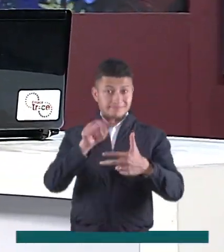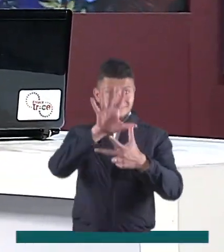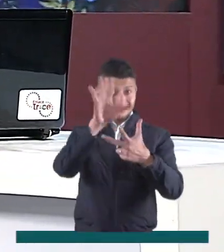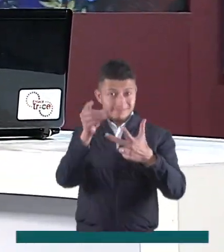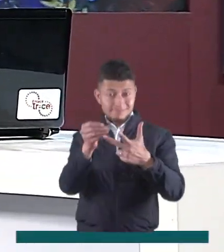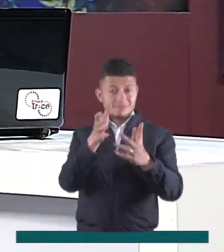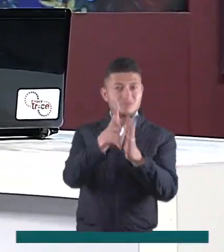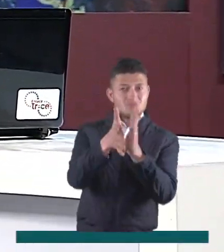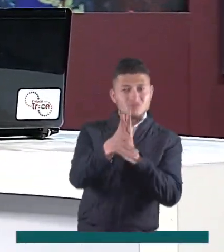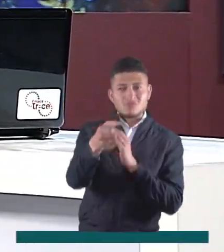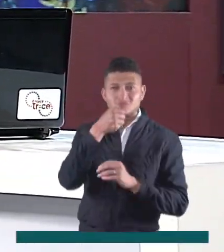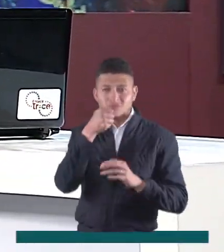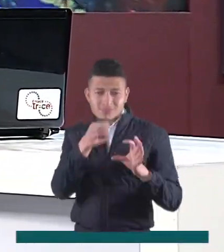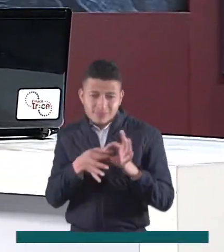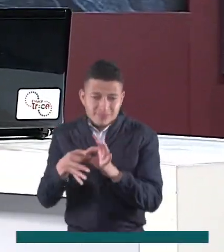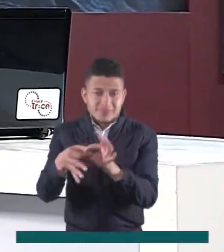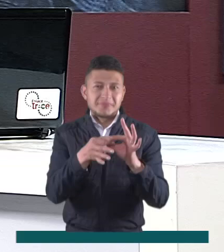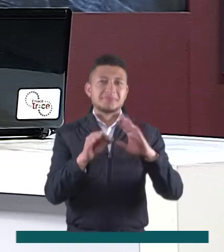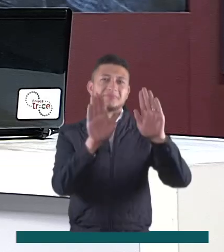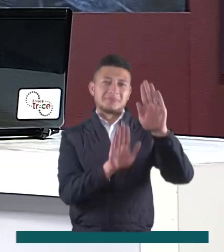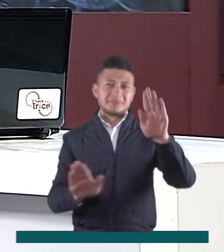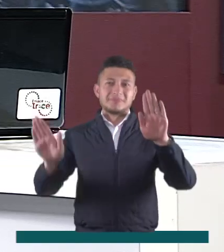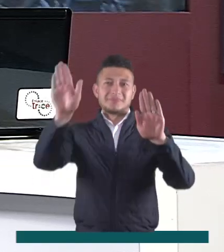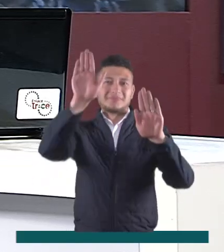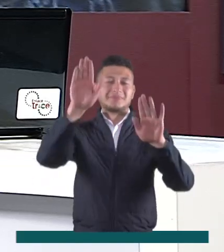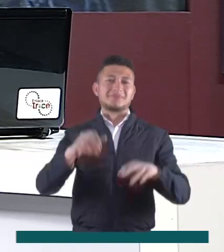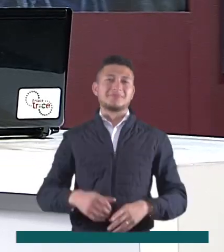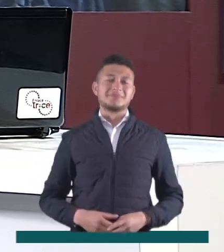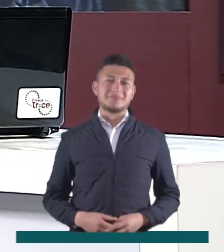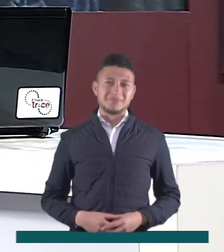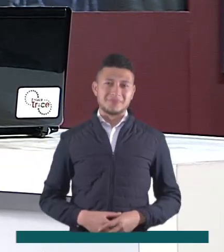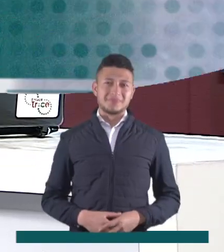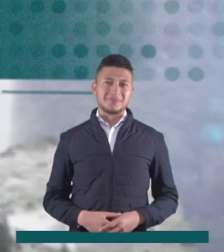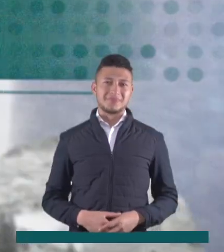Continuamos en Enlace 13, el informativo que une a nuestras regiones.